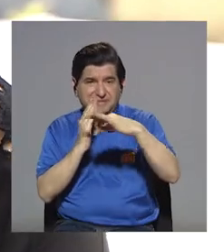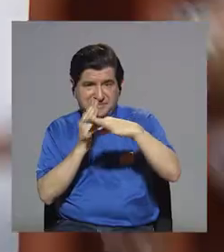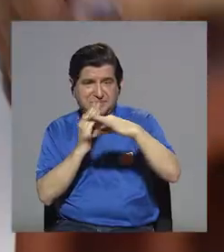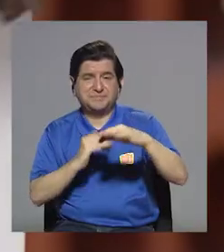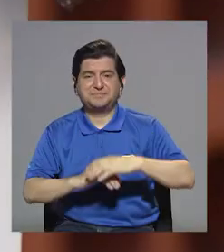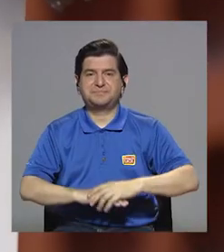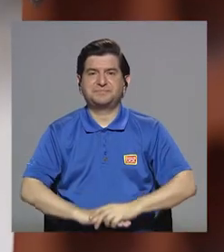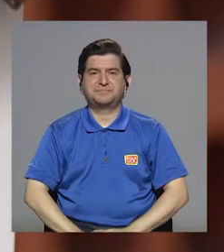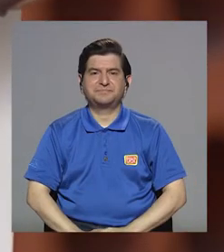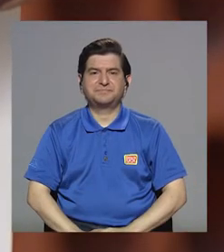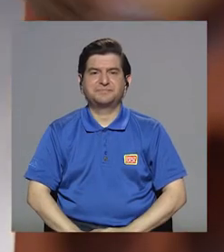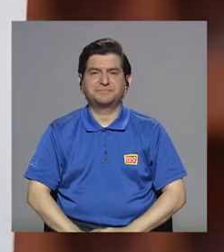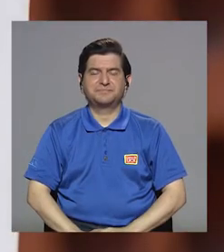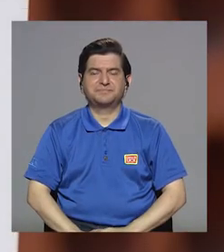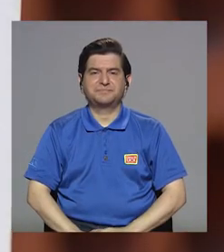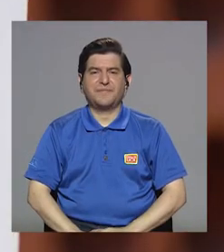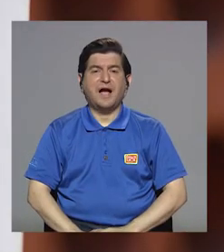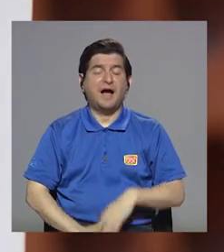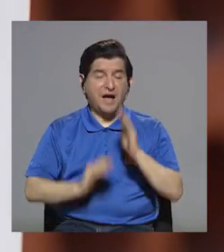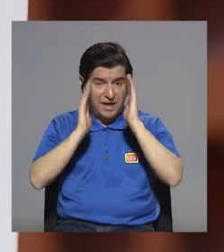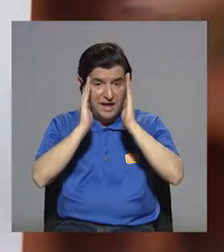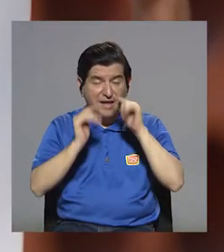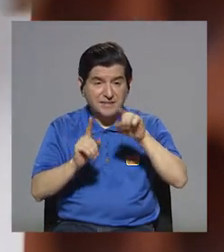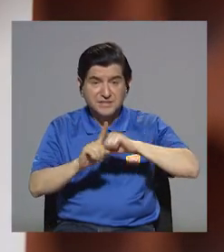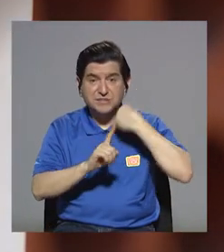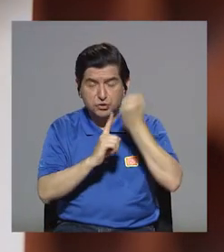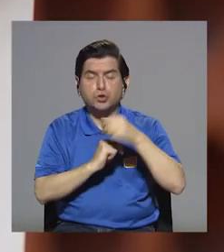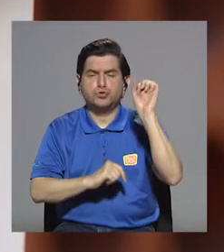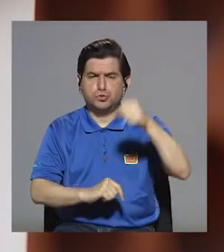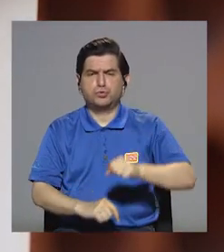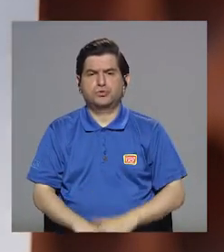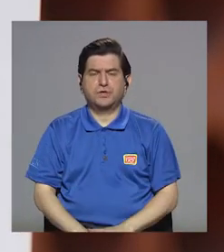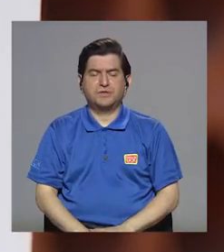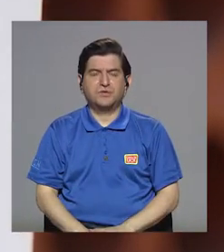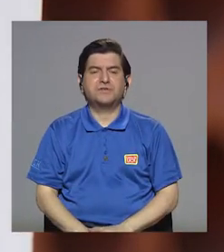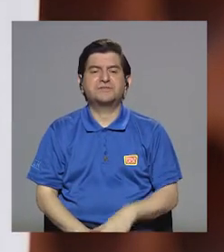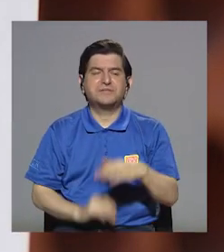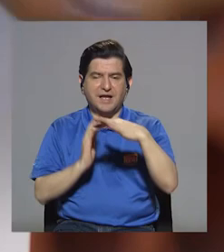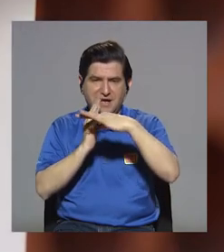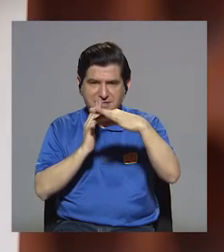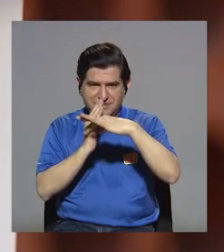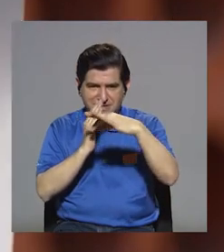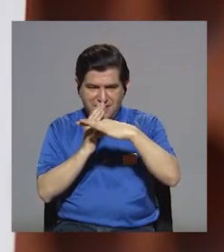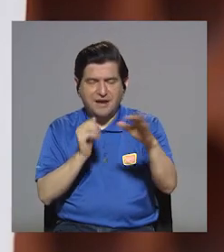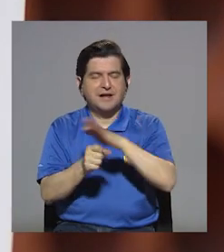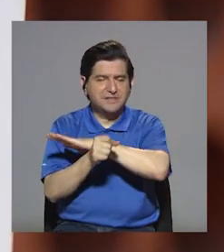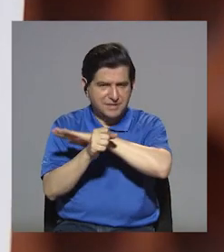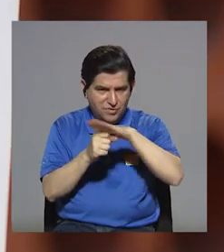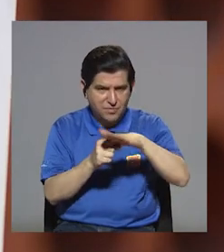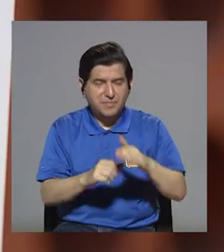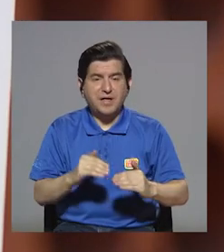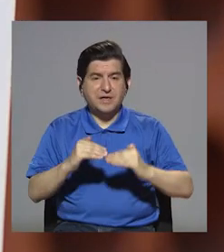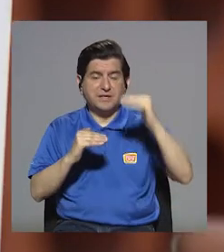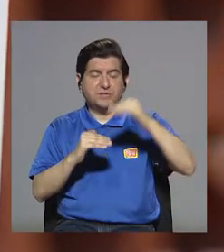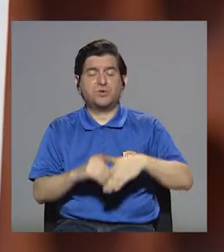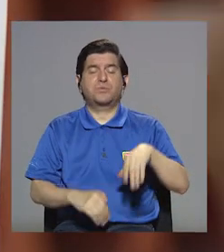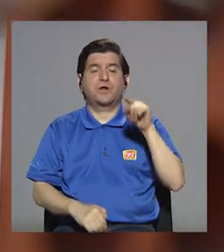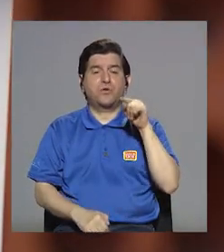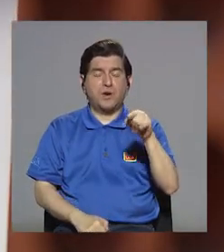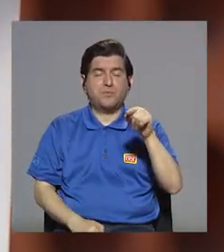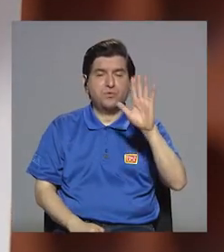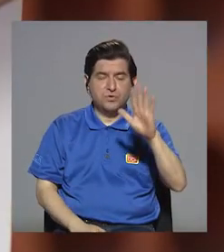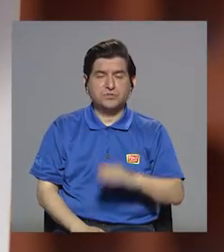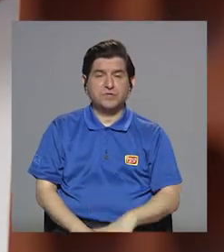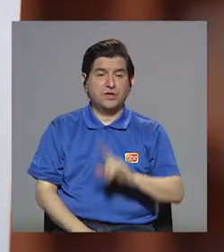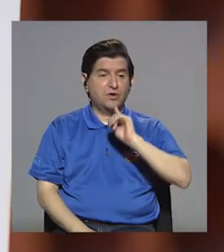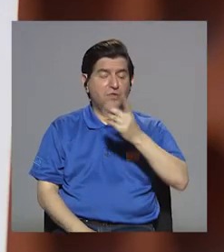¿verdad? Entonces, hay que tomar en cuenta que es lo que se nos come. Obligatorio la grasa total, si es superior a 0.5